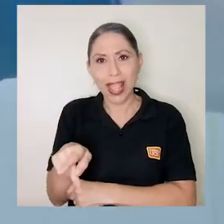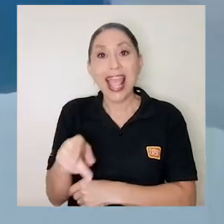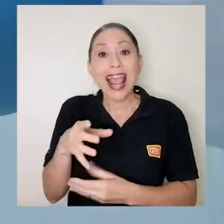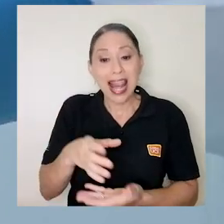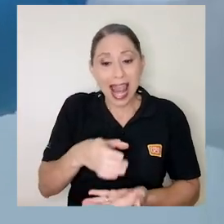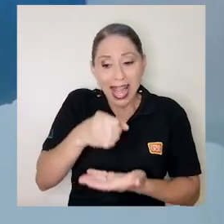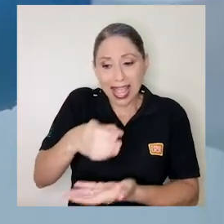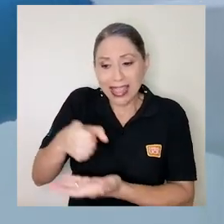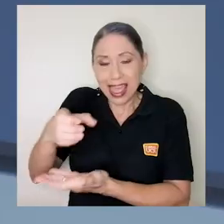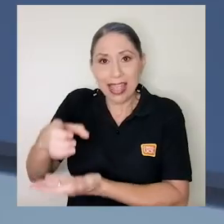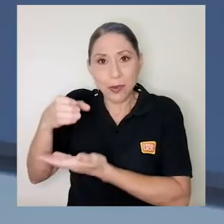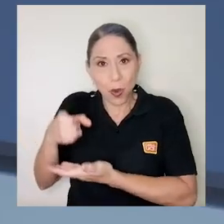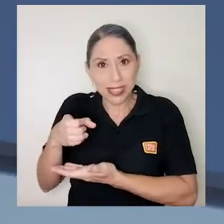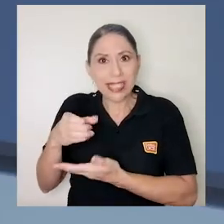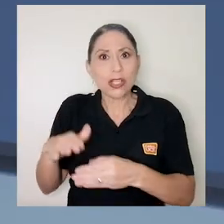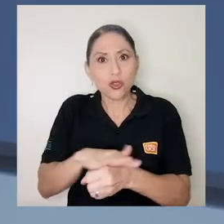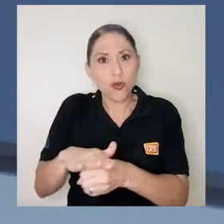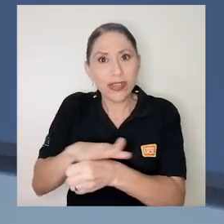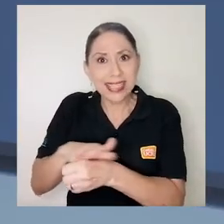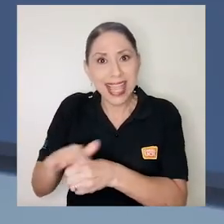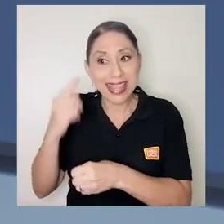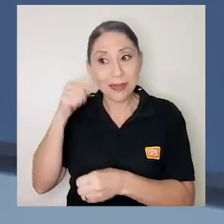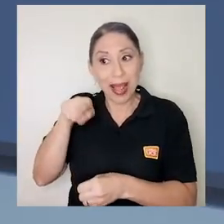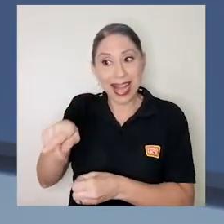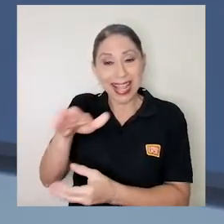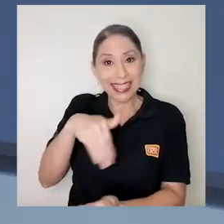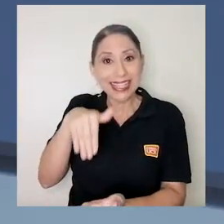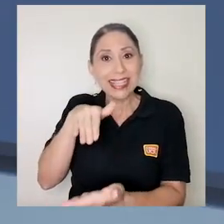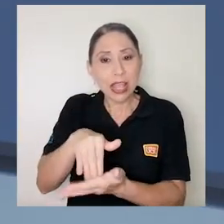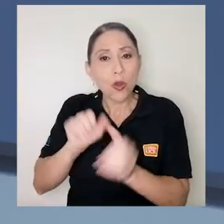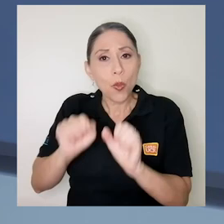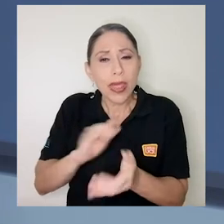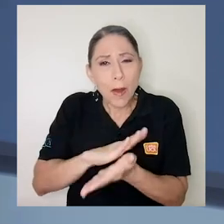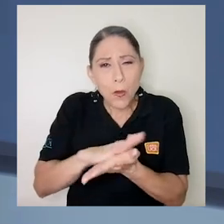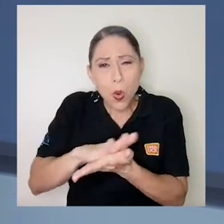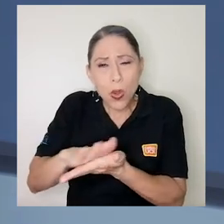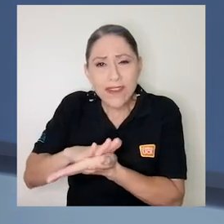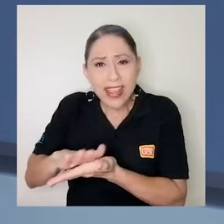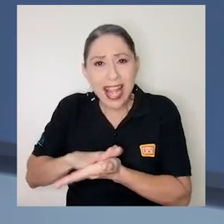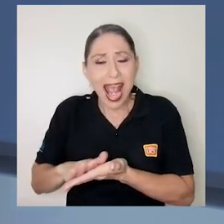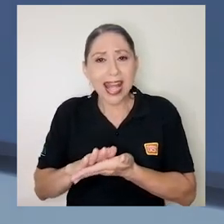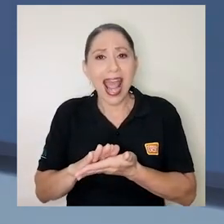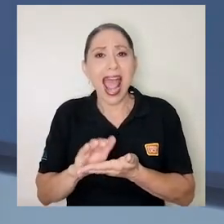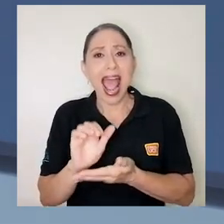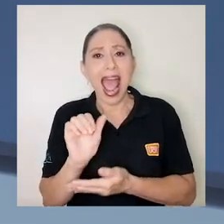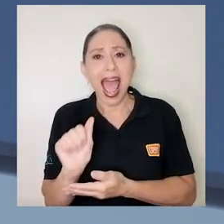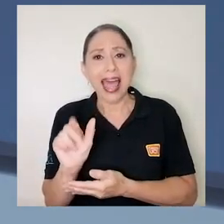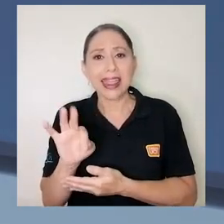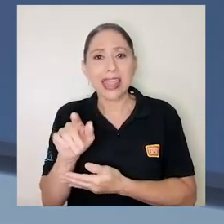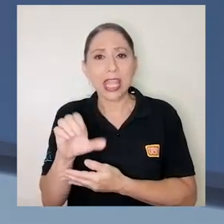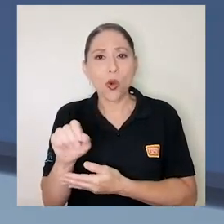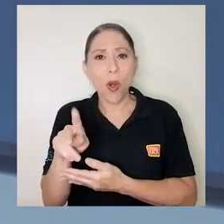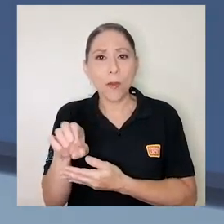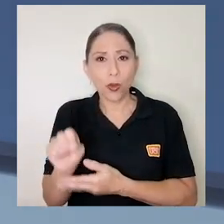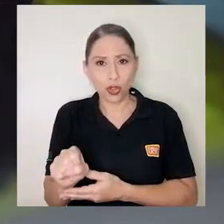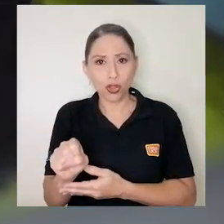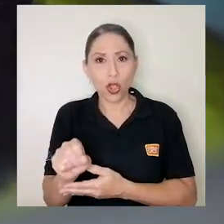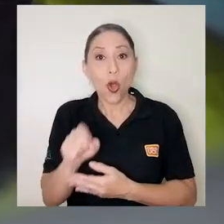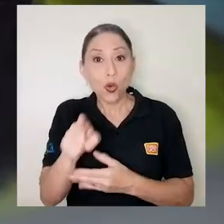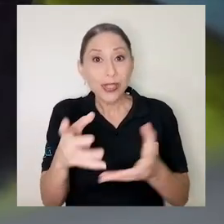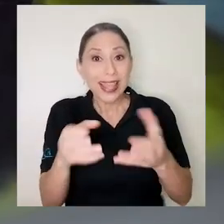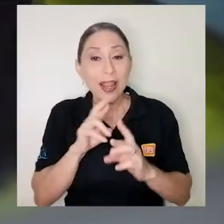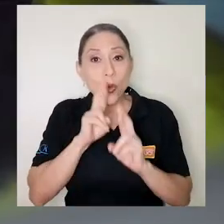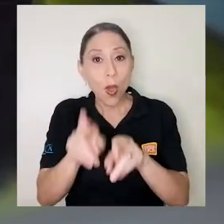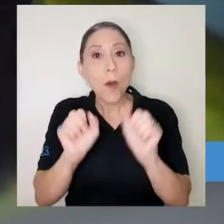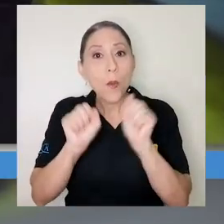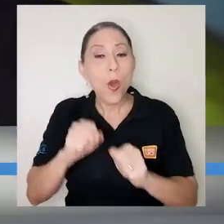la cantidad de bolsas de plasma suficientes para que este centro purifique los anticuerpos. Si usted desea donar, puede